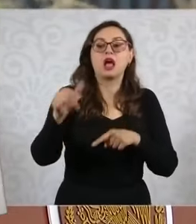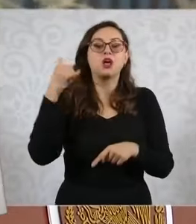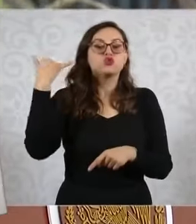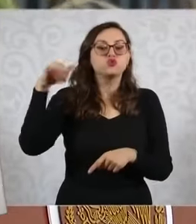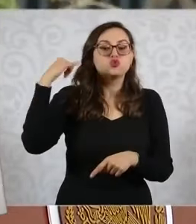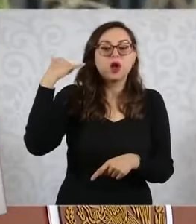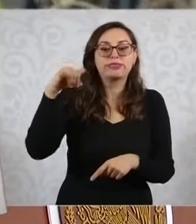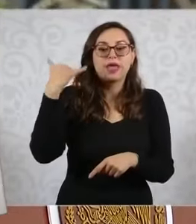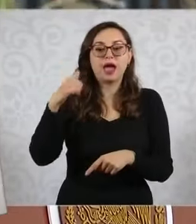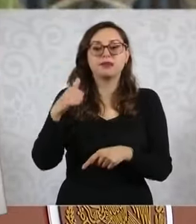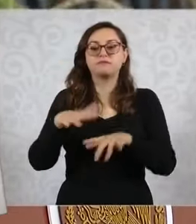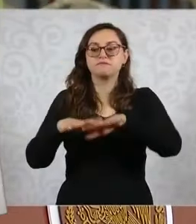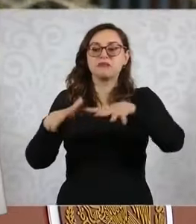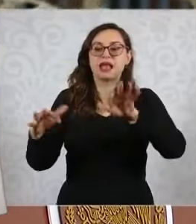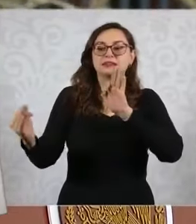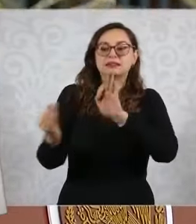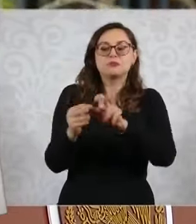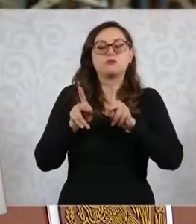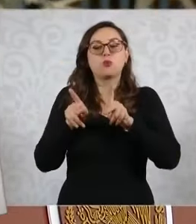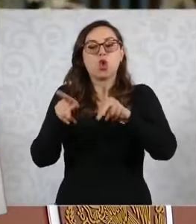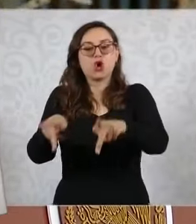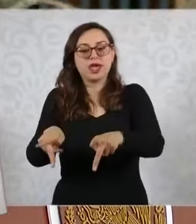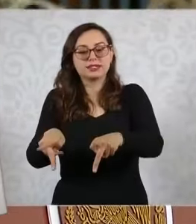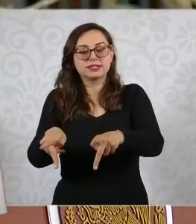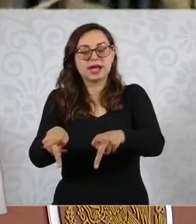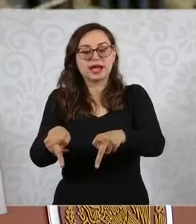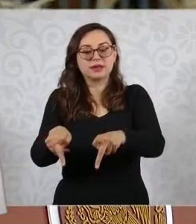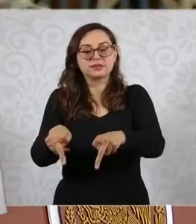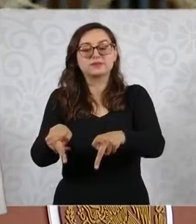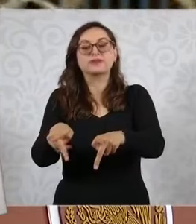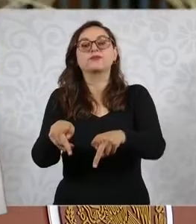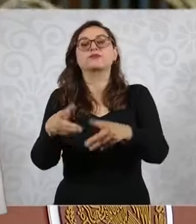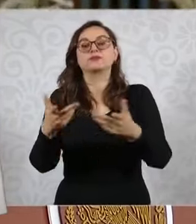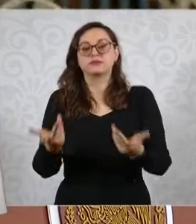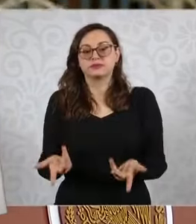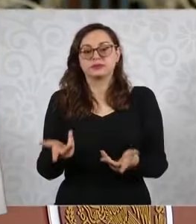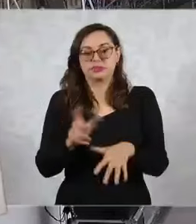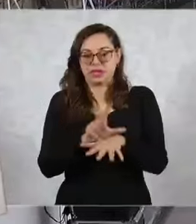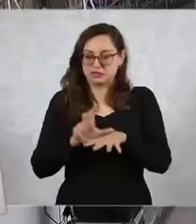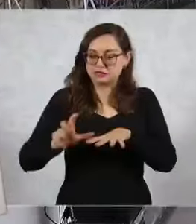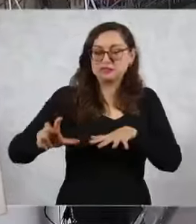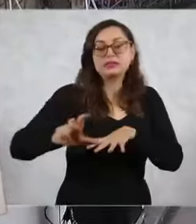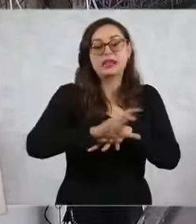Yucatán y lo vamos a hacer el Tren Maya de carga.